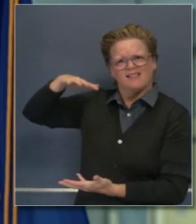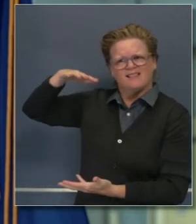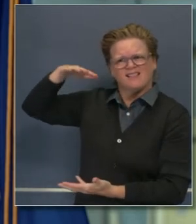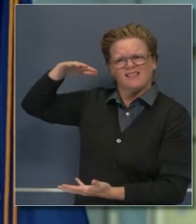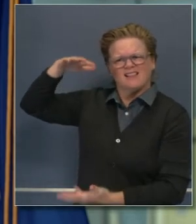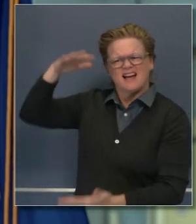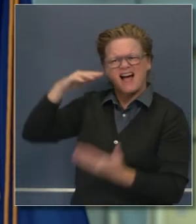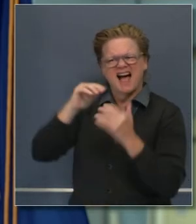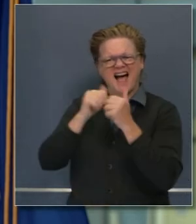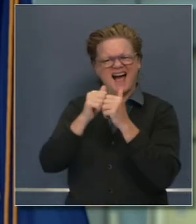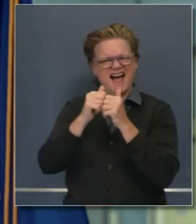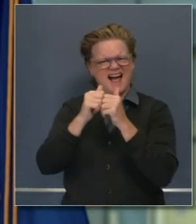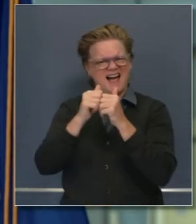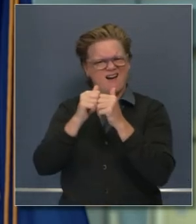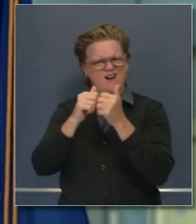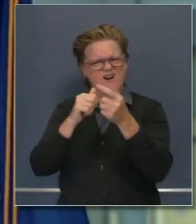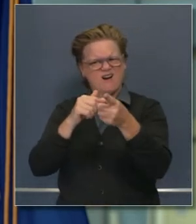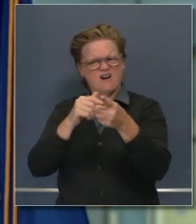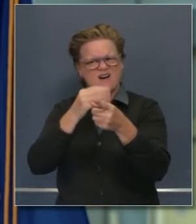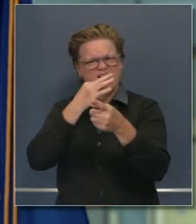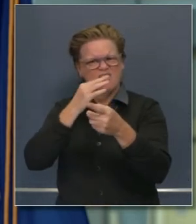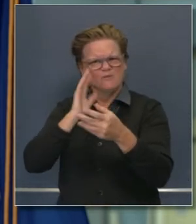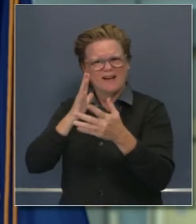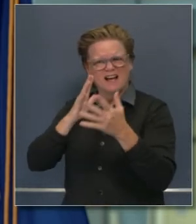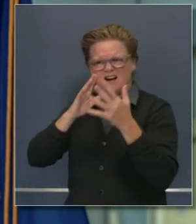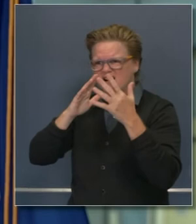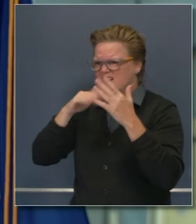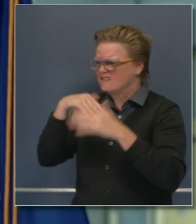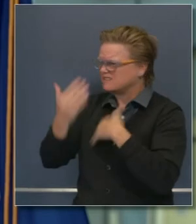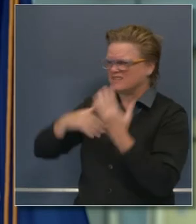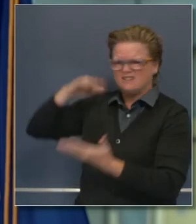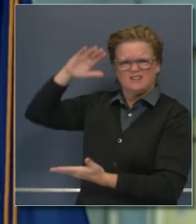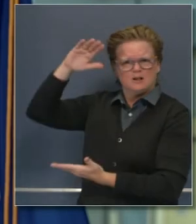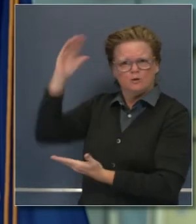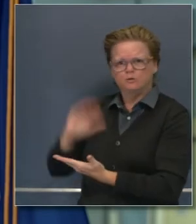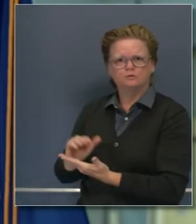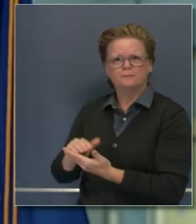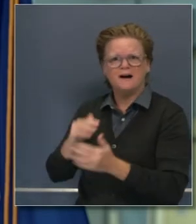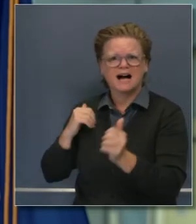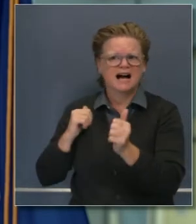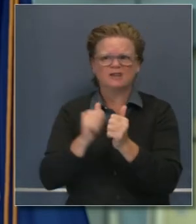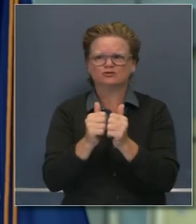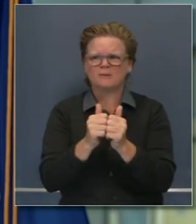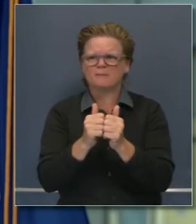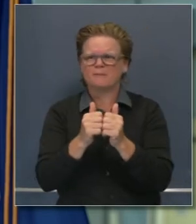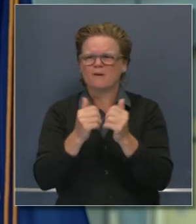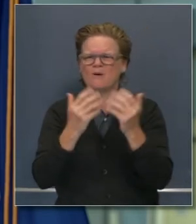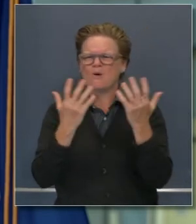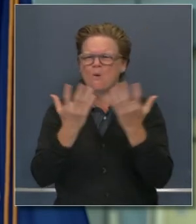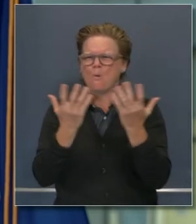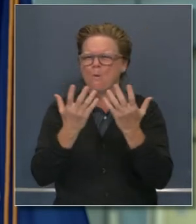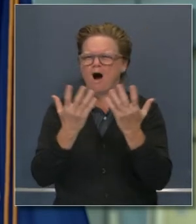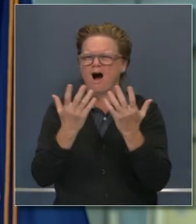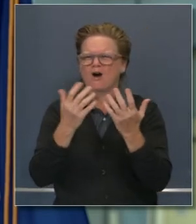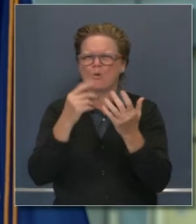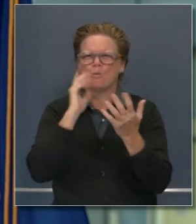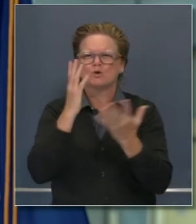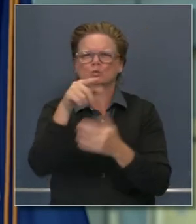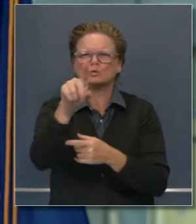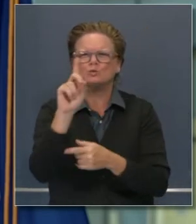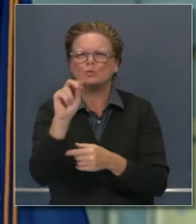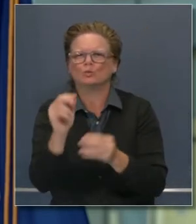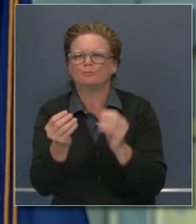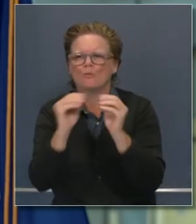confiar como californianos que esto se va a arreglar. ¿Cuáles son sus proyecciones? ¿Nos puede dar usted más datos?